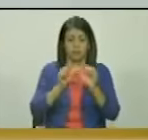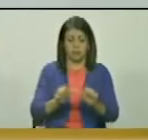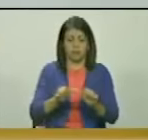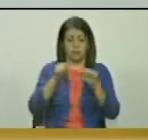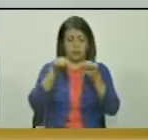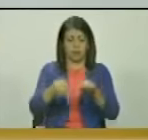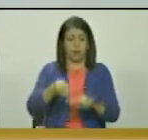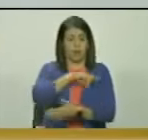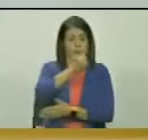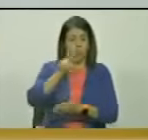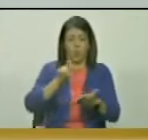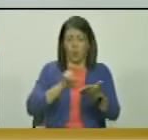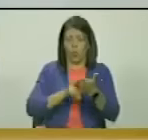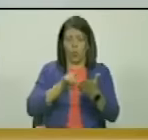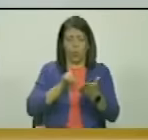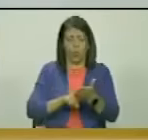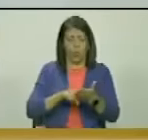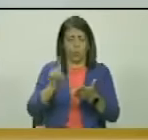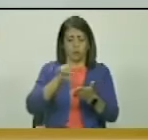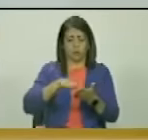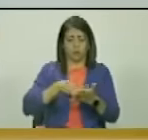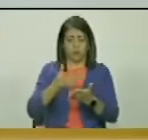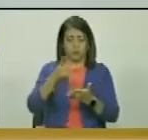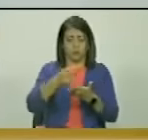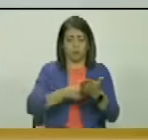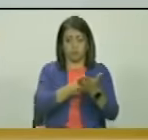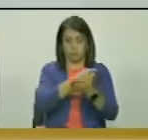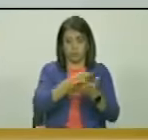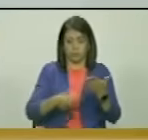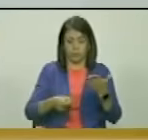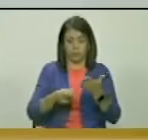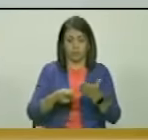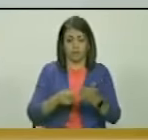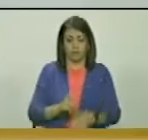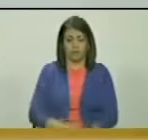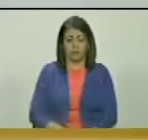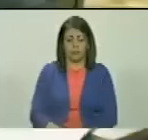carácter absolutamente írrito del laudo arbitral